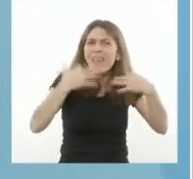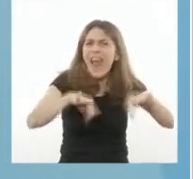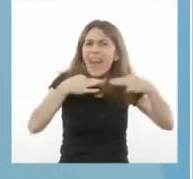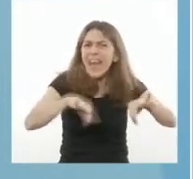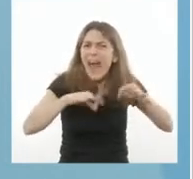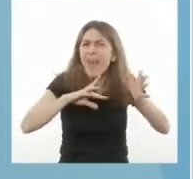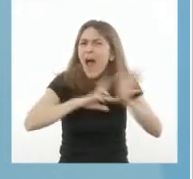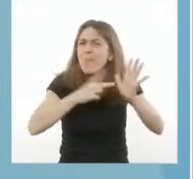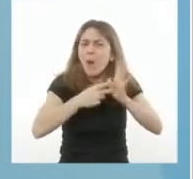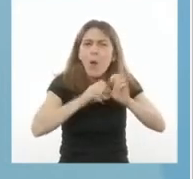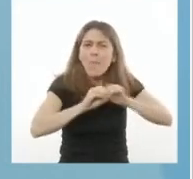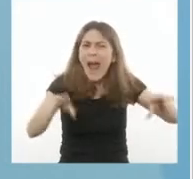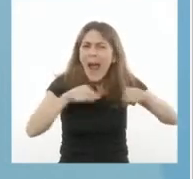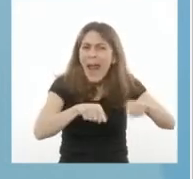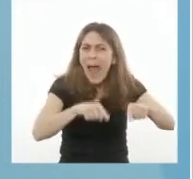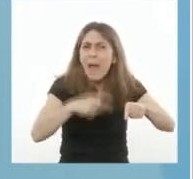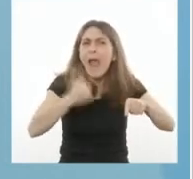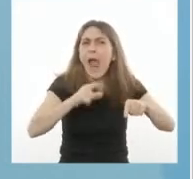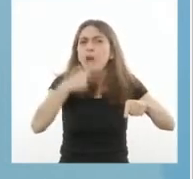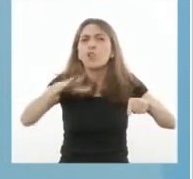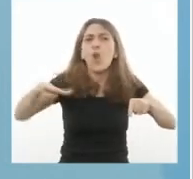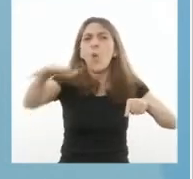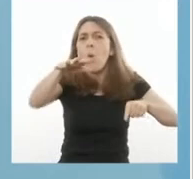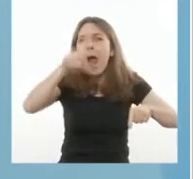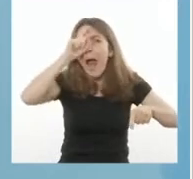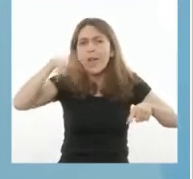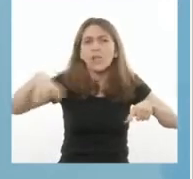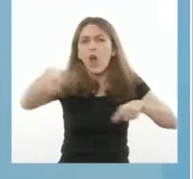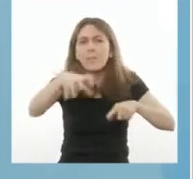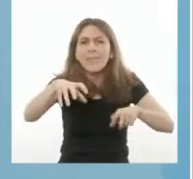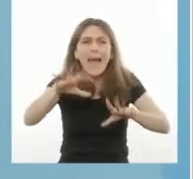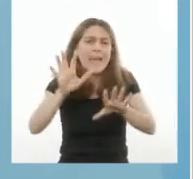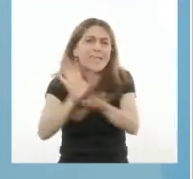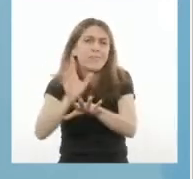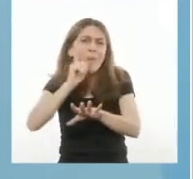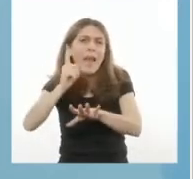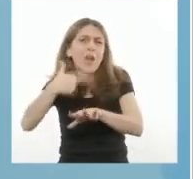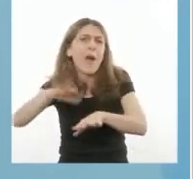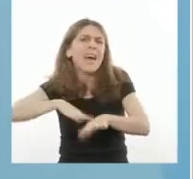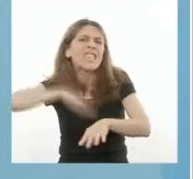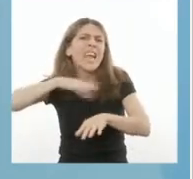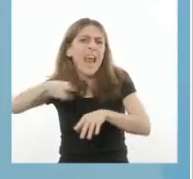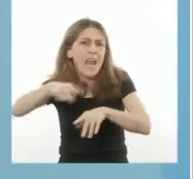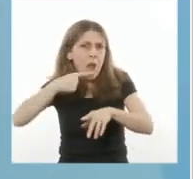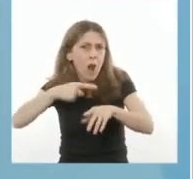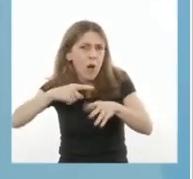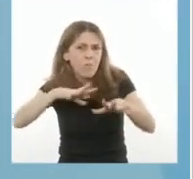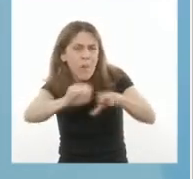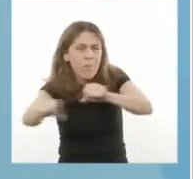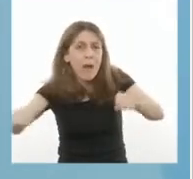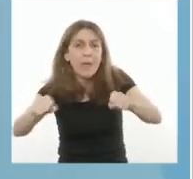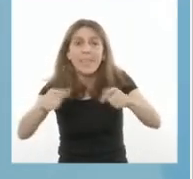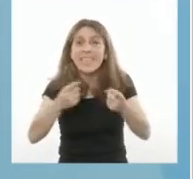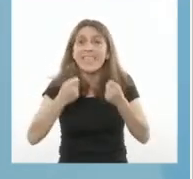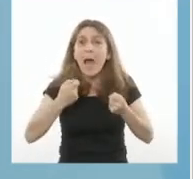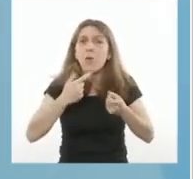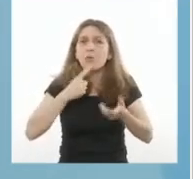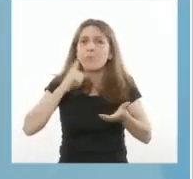con alta tensión sanitaria. Necesitamos una reducción de casos más marcada y sostenida.